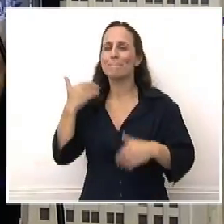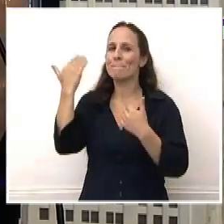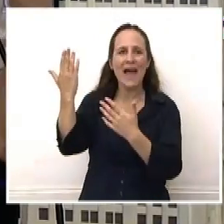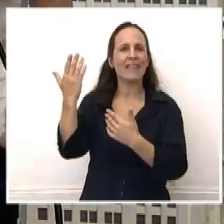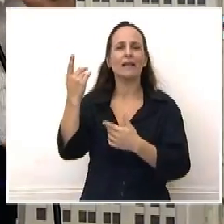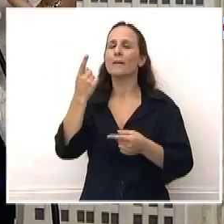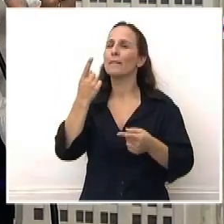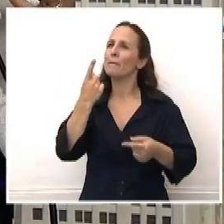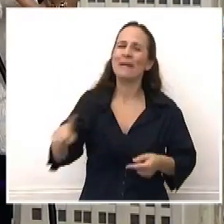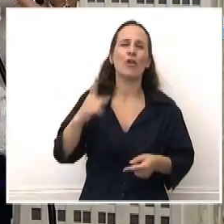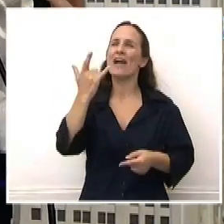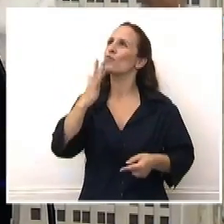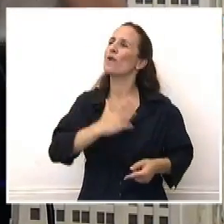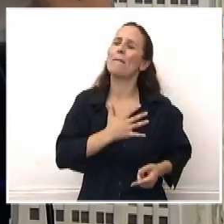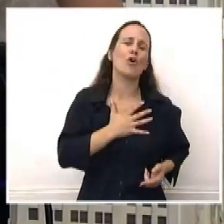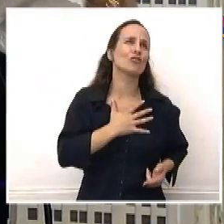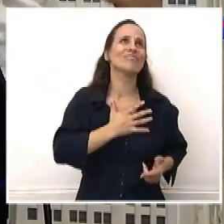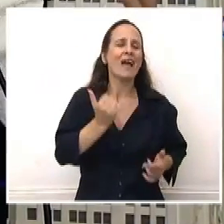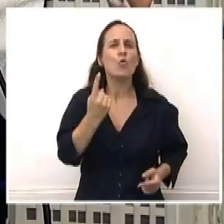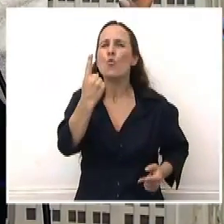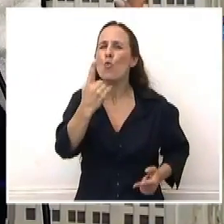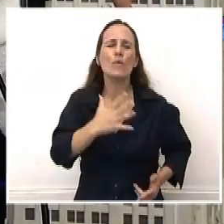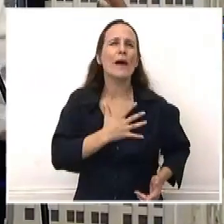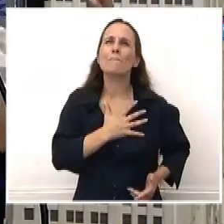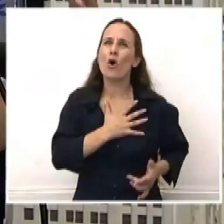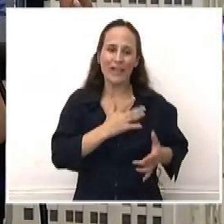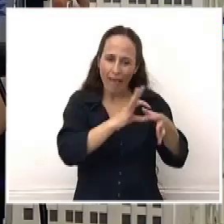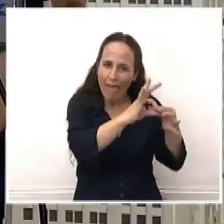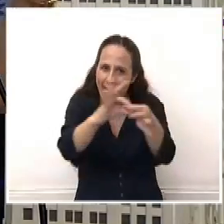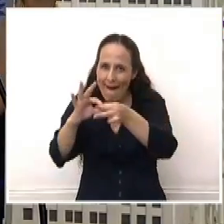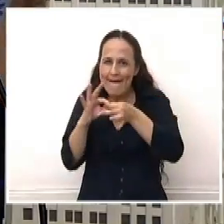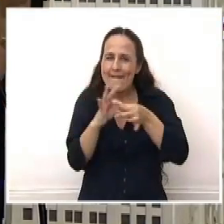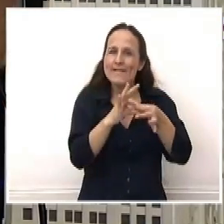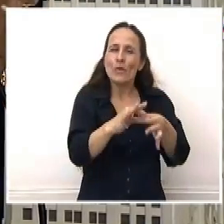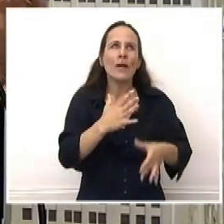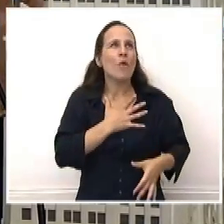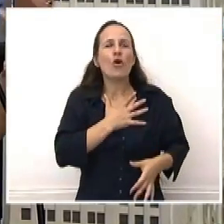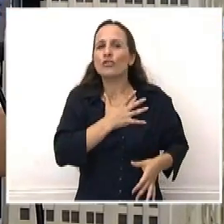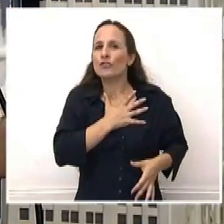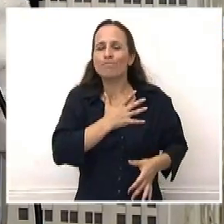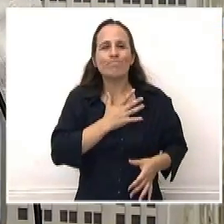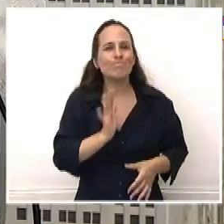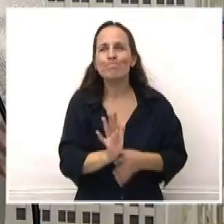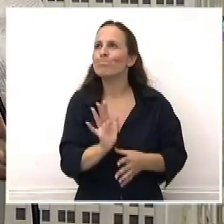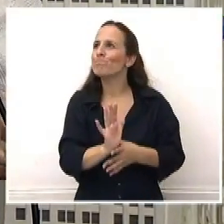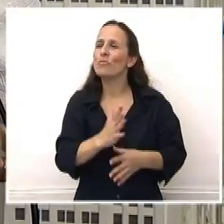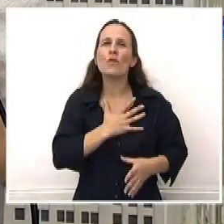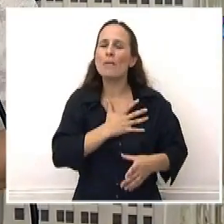hay un amor que une todo eso, un amor que se torna colectivo,